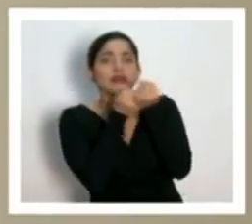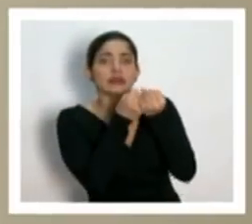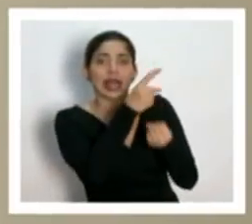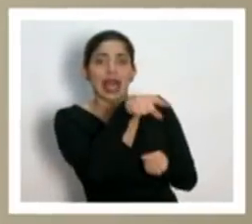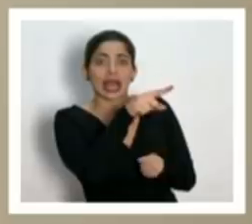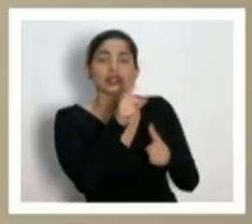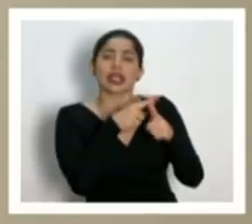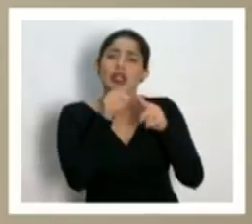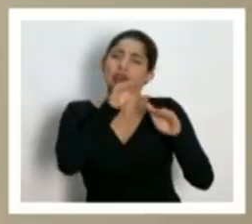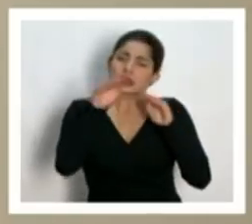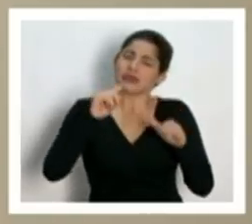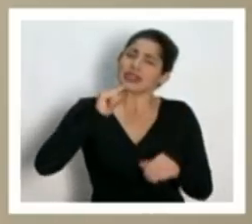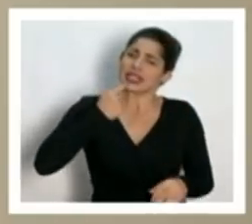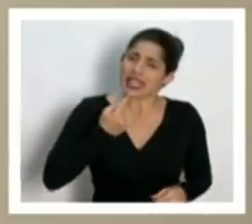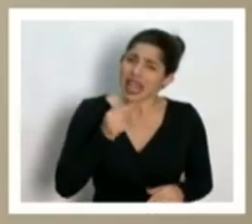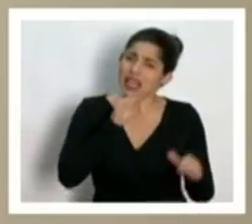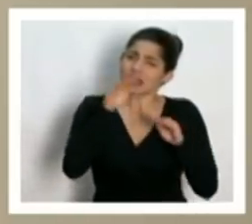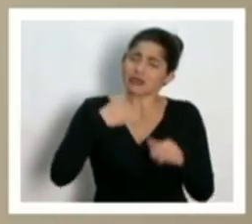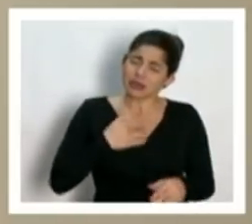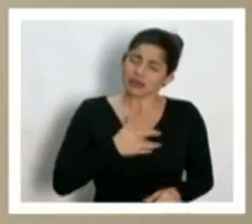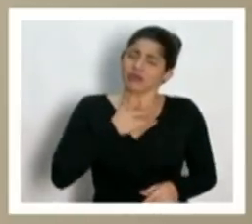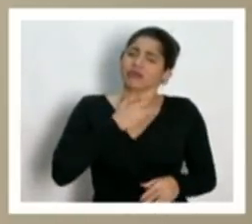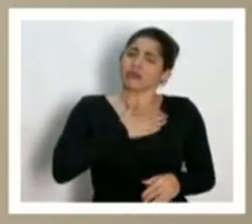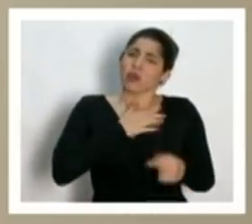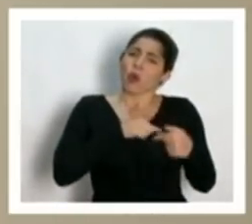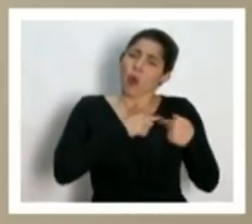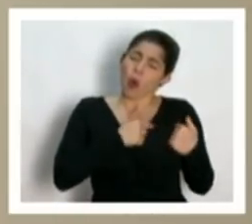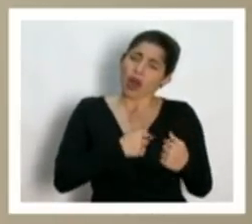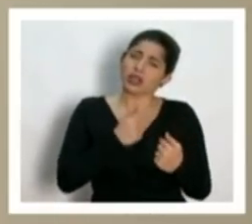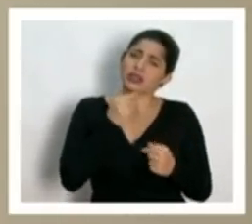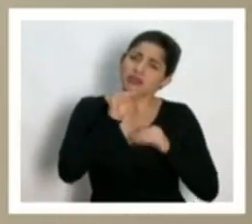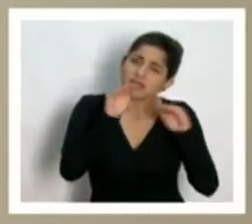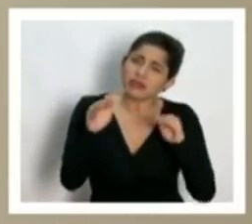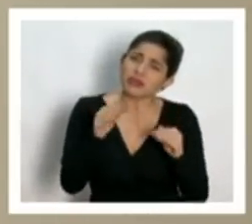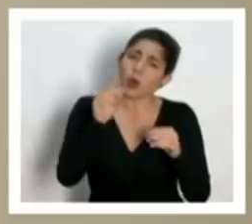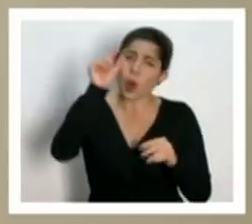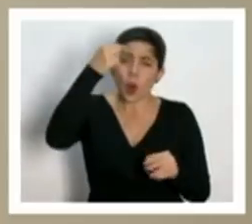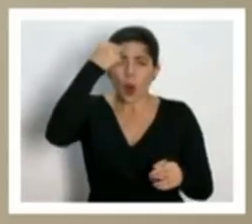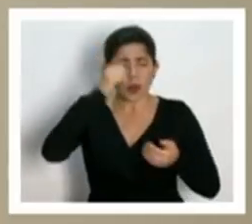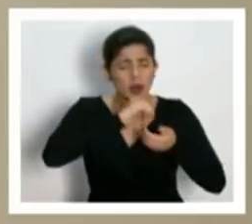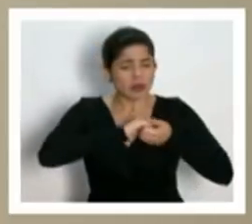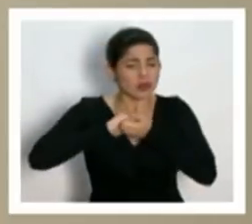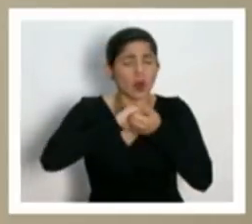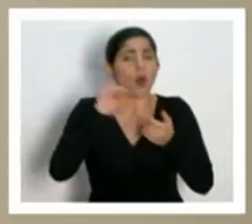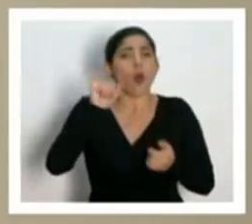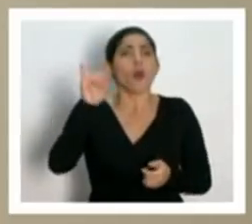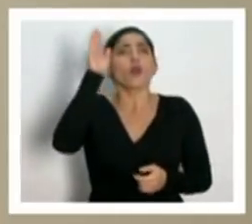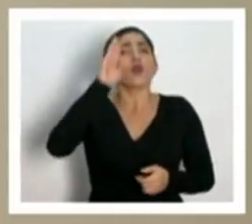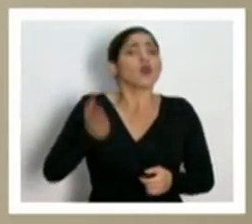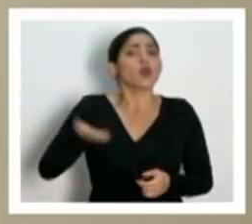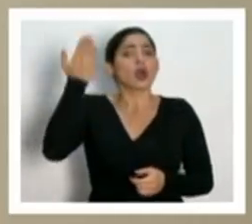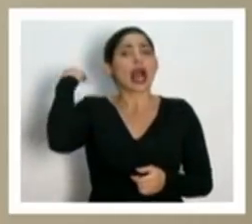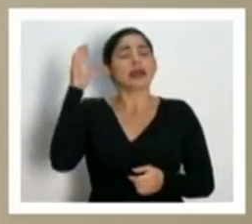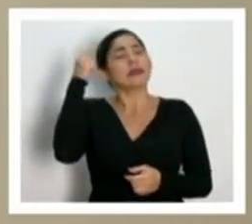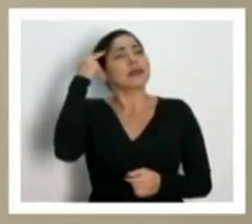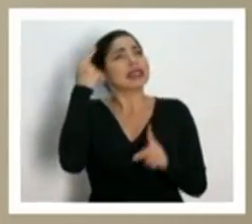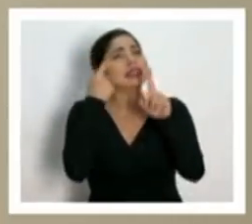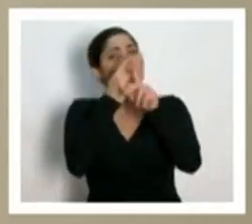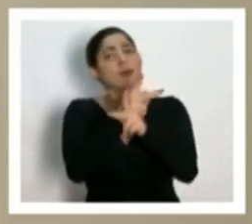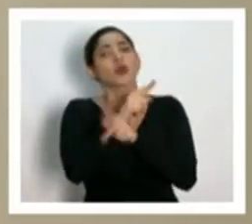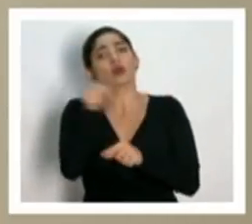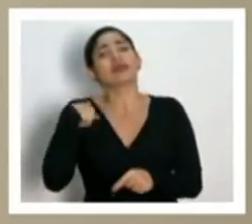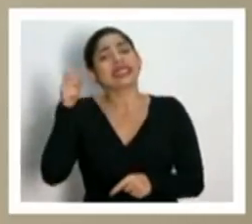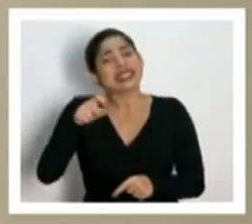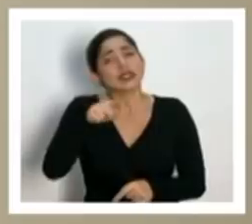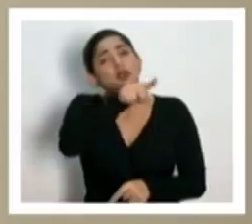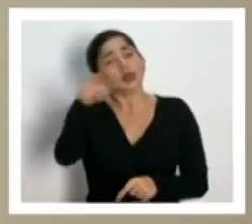llamado sigue siendo vehemente sigue siendo sentido de corazón el gobierno nos estamos uniendo de una forma como nunca antes para protegerlos a ustedes pero ocupamos que